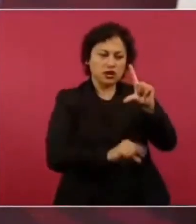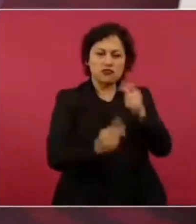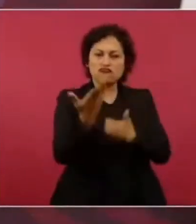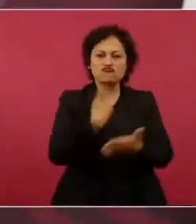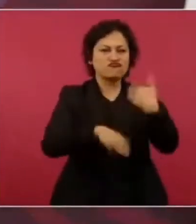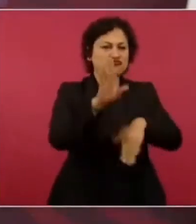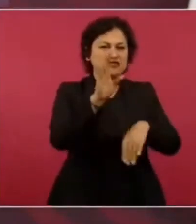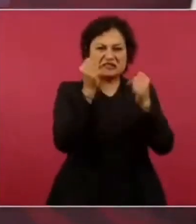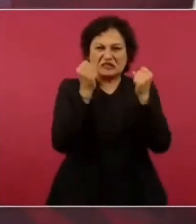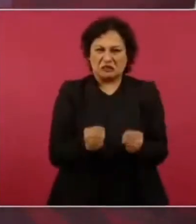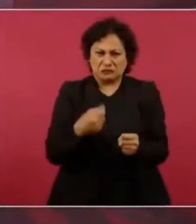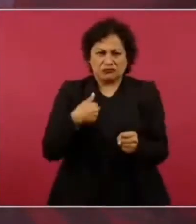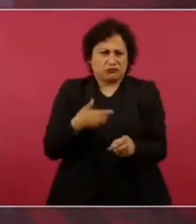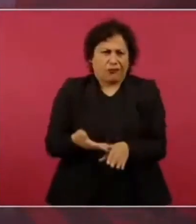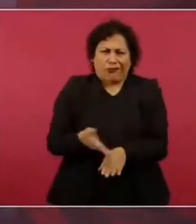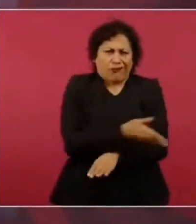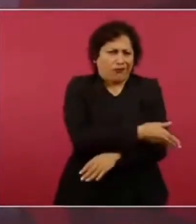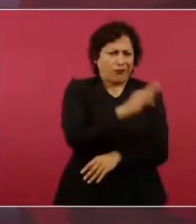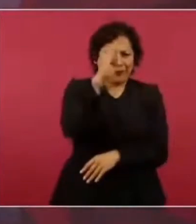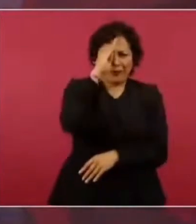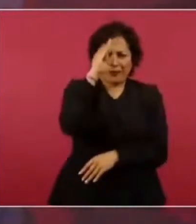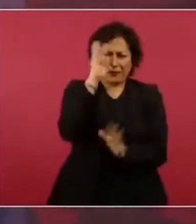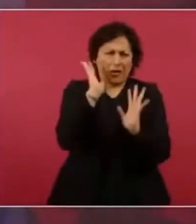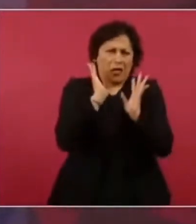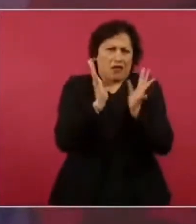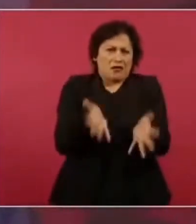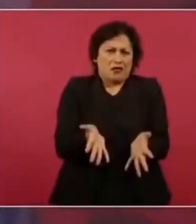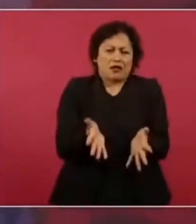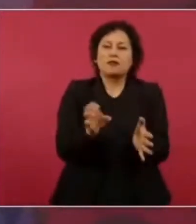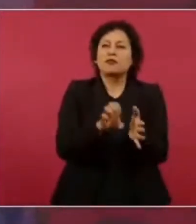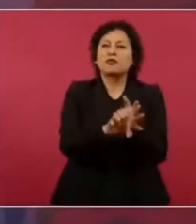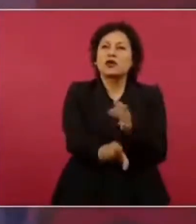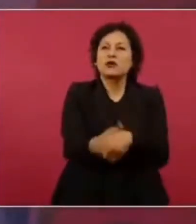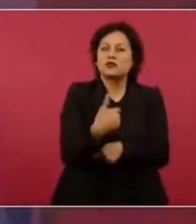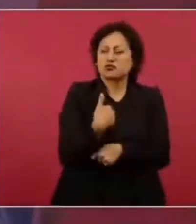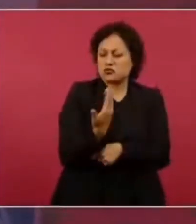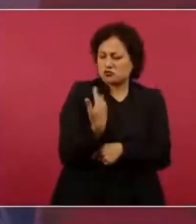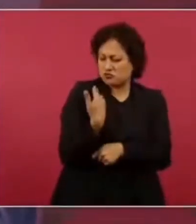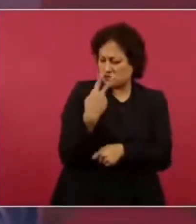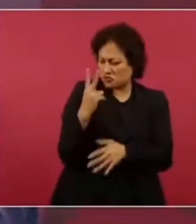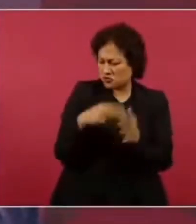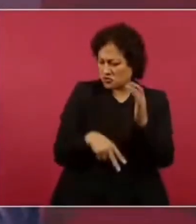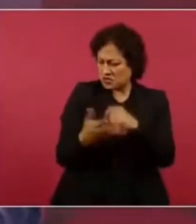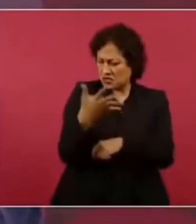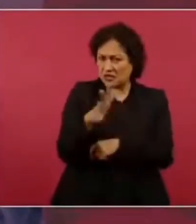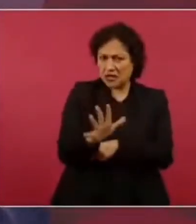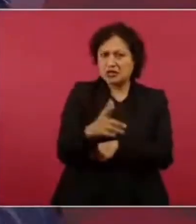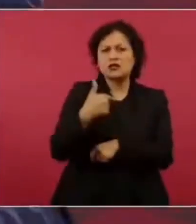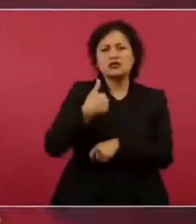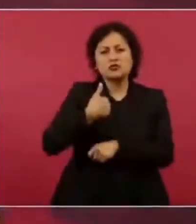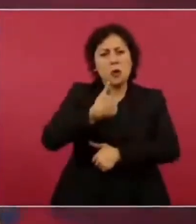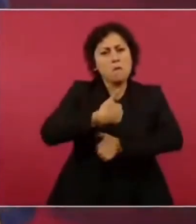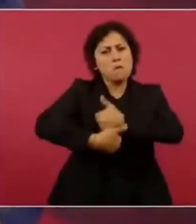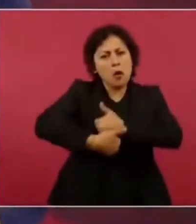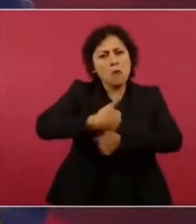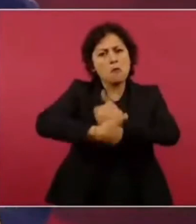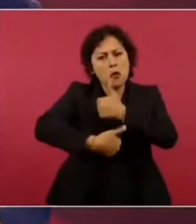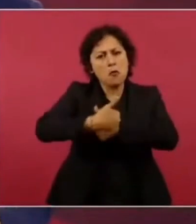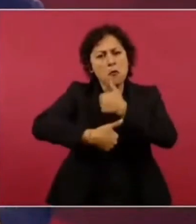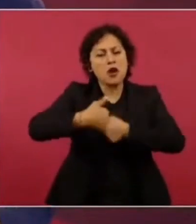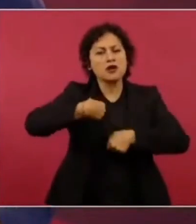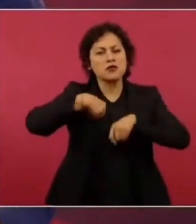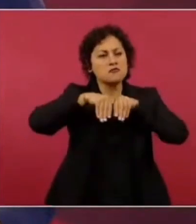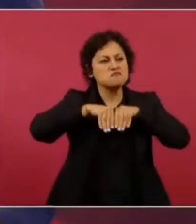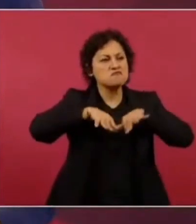me acuerdo que últimamente en los mítines como opositor decía yo quieren conocer